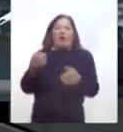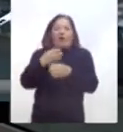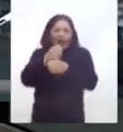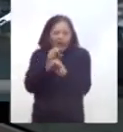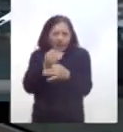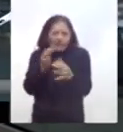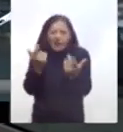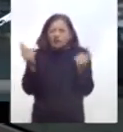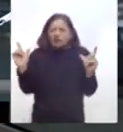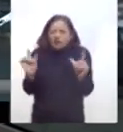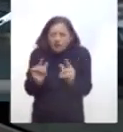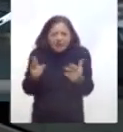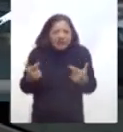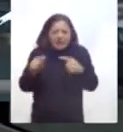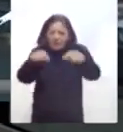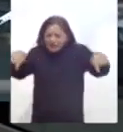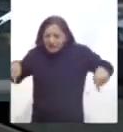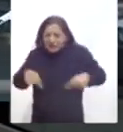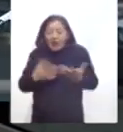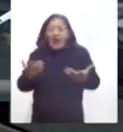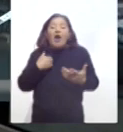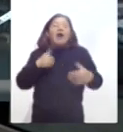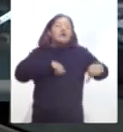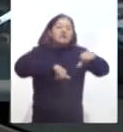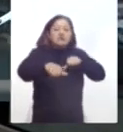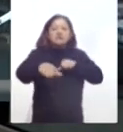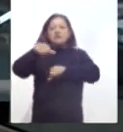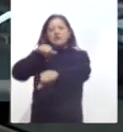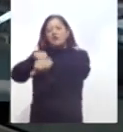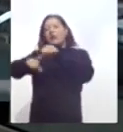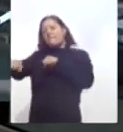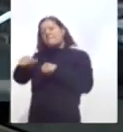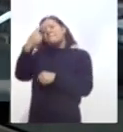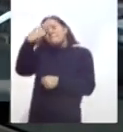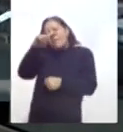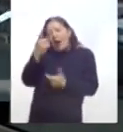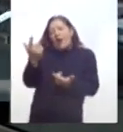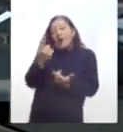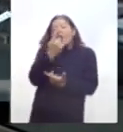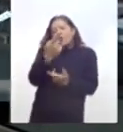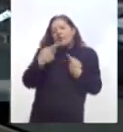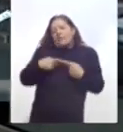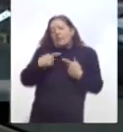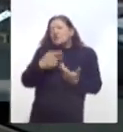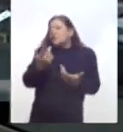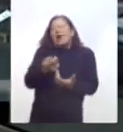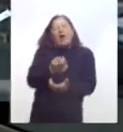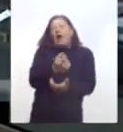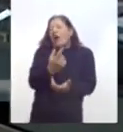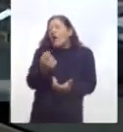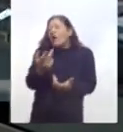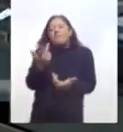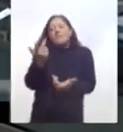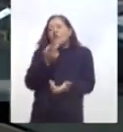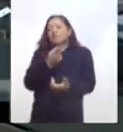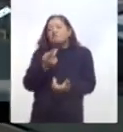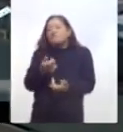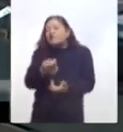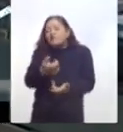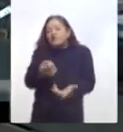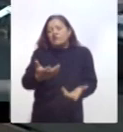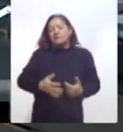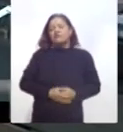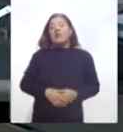Entonces nos estamos rolando de tal manera que no haya mucha anuencia. Y en el caso del personal